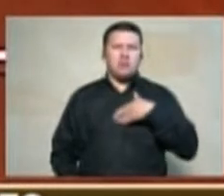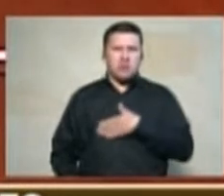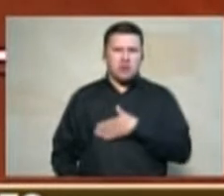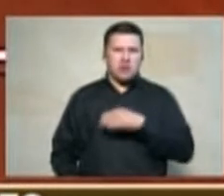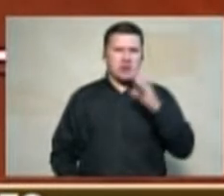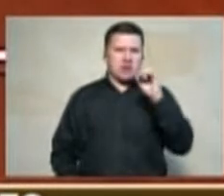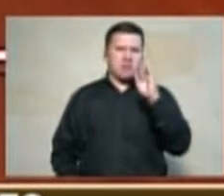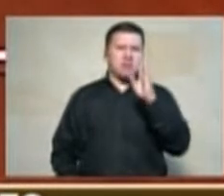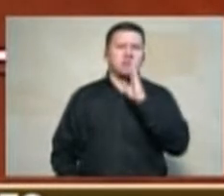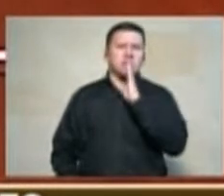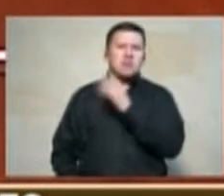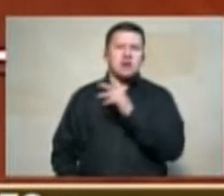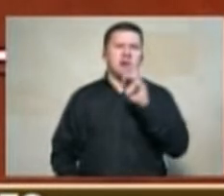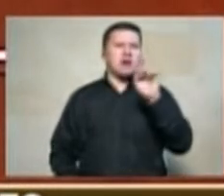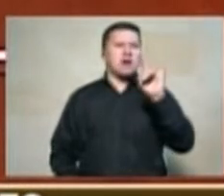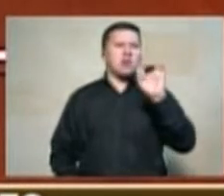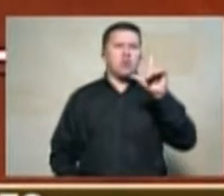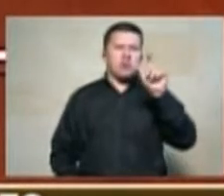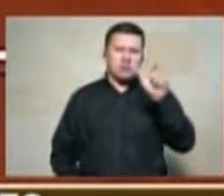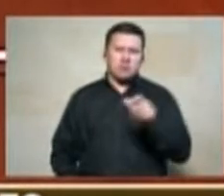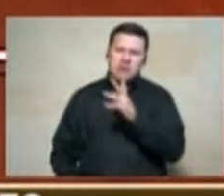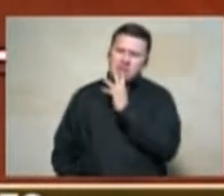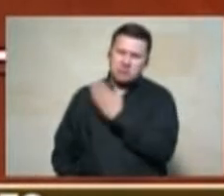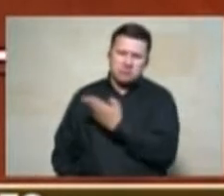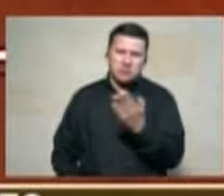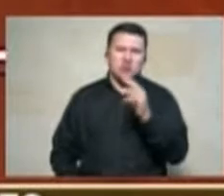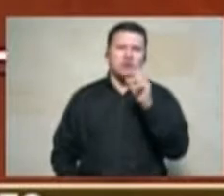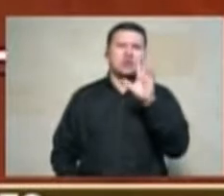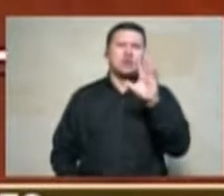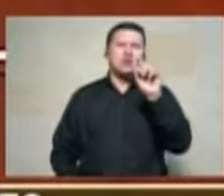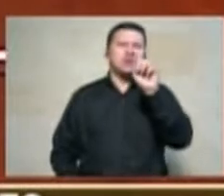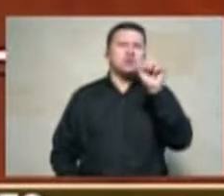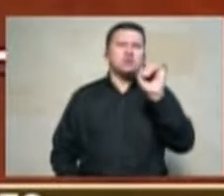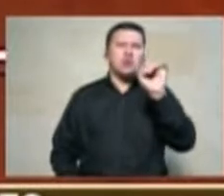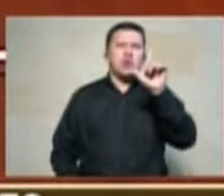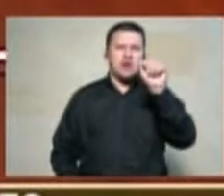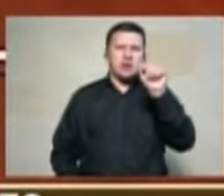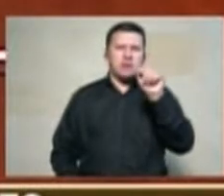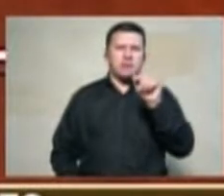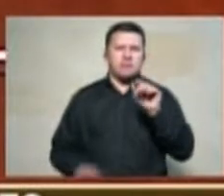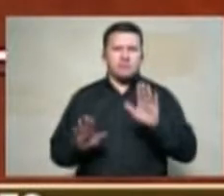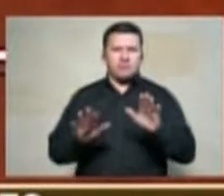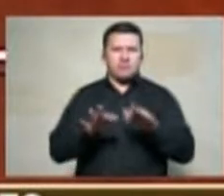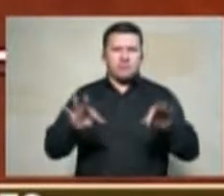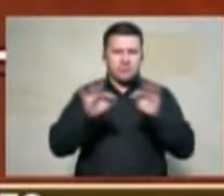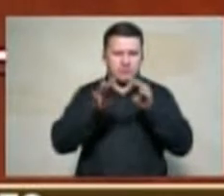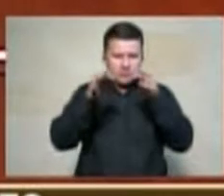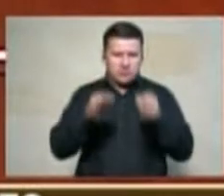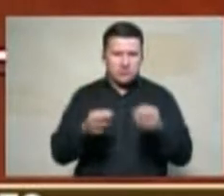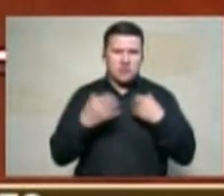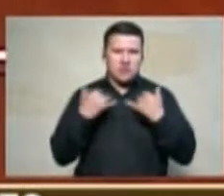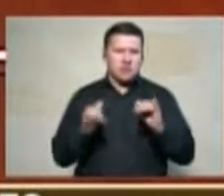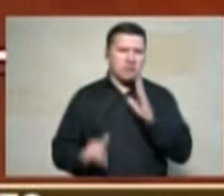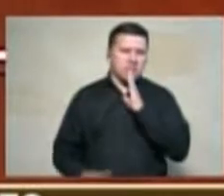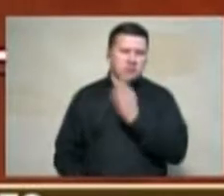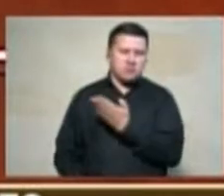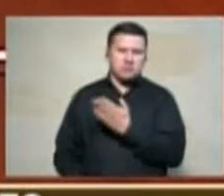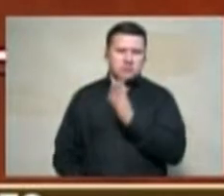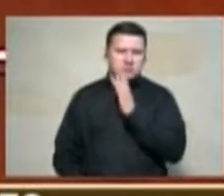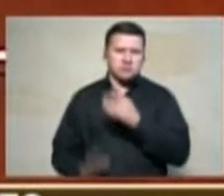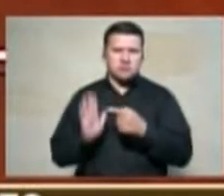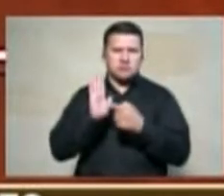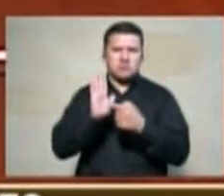y el señor Raúl Ernesto Cruz del Zulia declarando la sesión informal y yo termino ya con mi